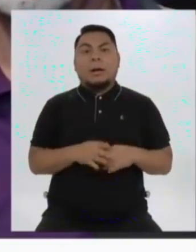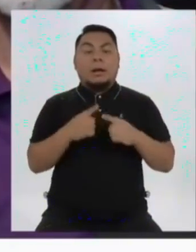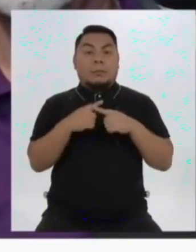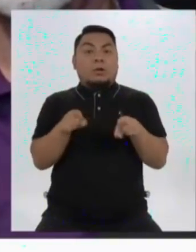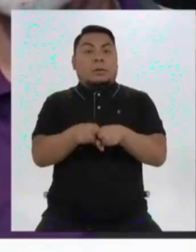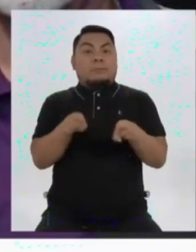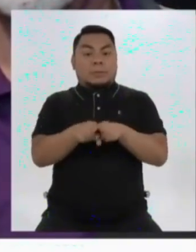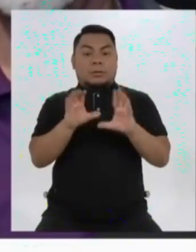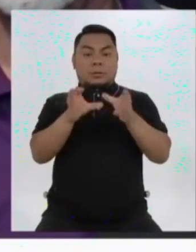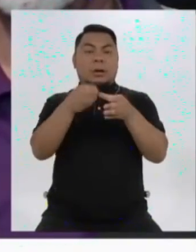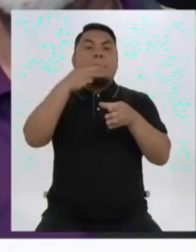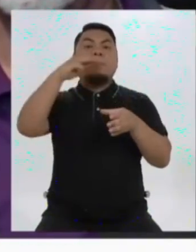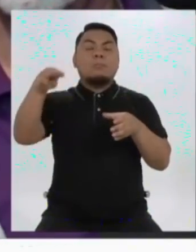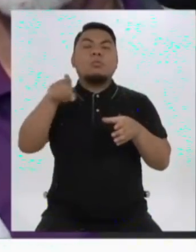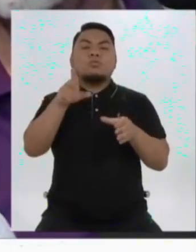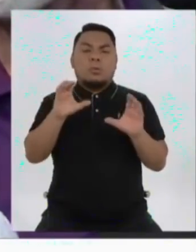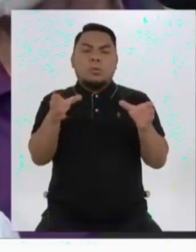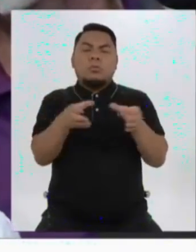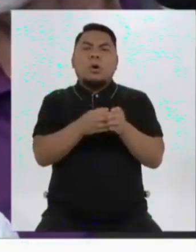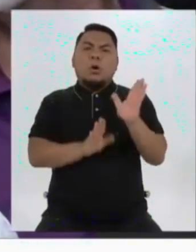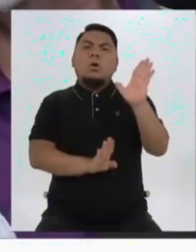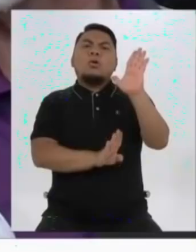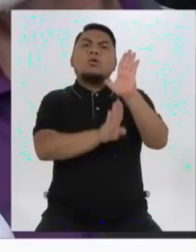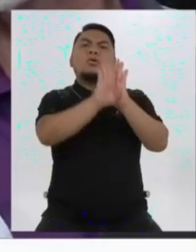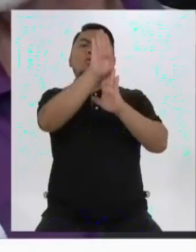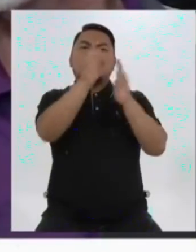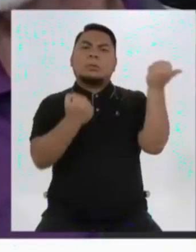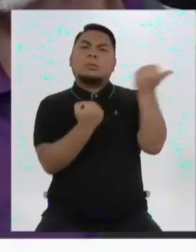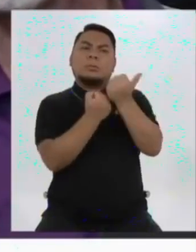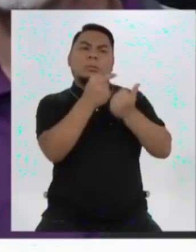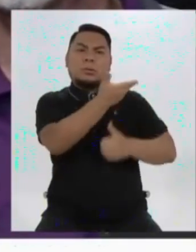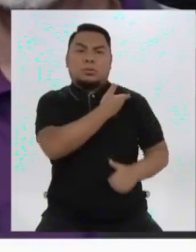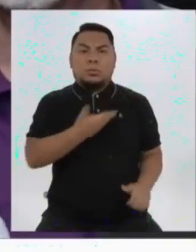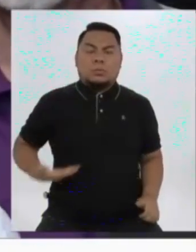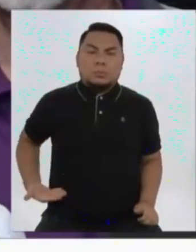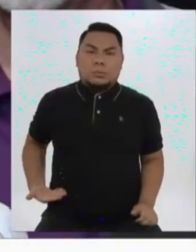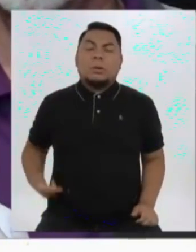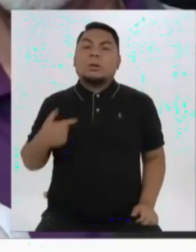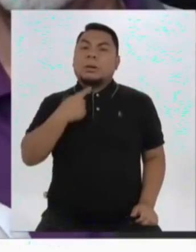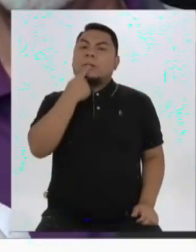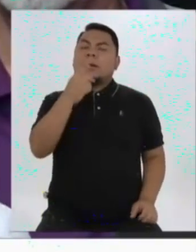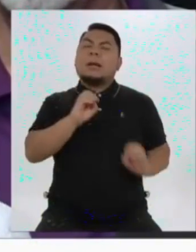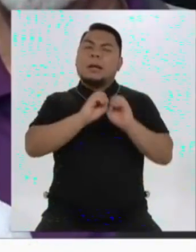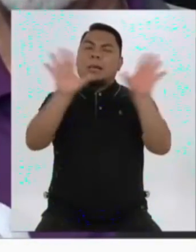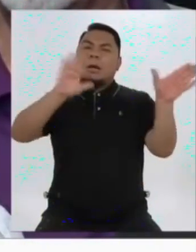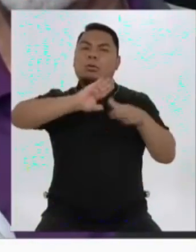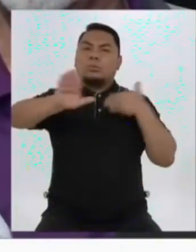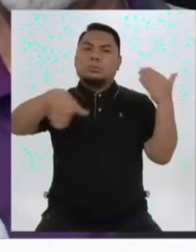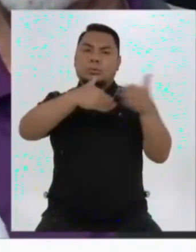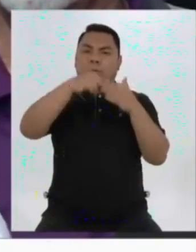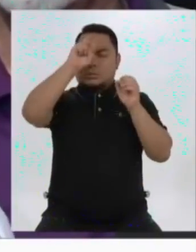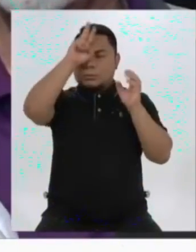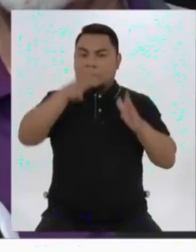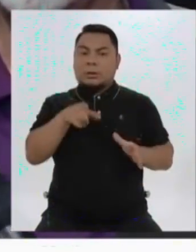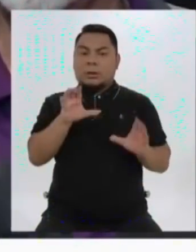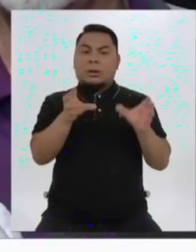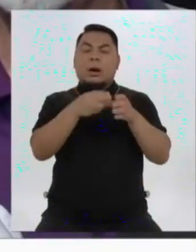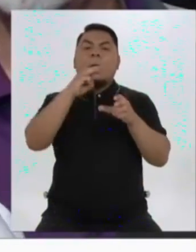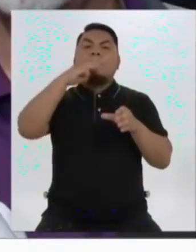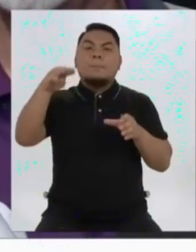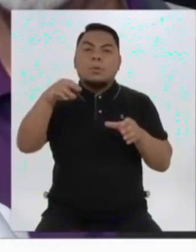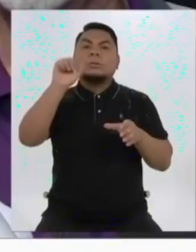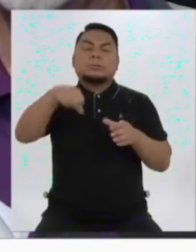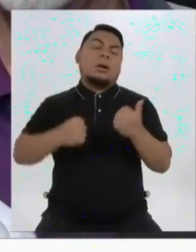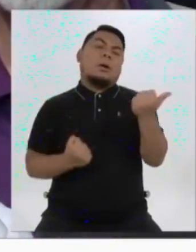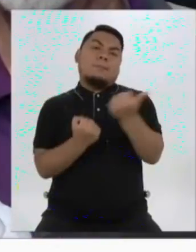Partido Morado va a hacer una bancada constructiva con el Ejecutivo. Y esto quiero también que le quede claro a todos los peruanos. El Partido Morado va a